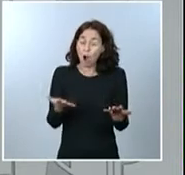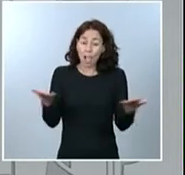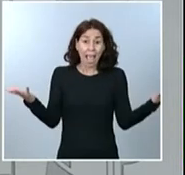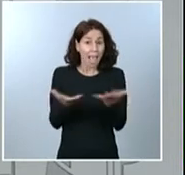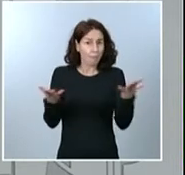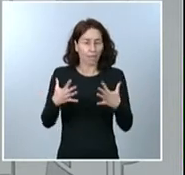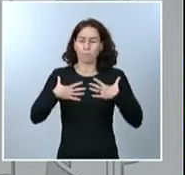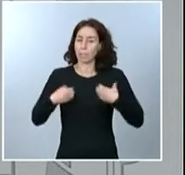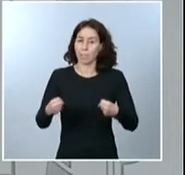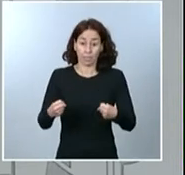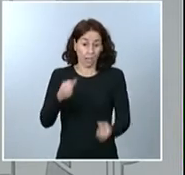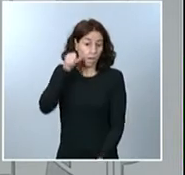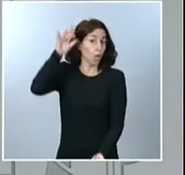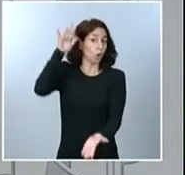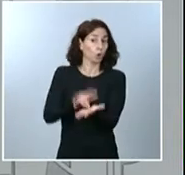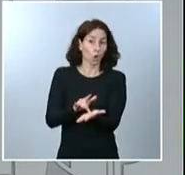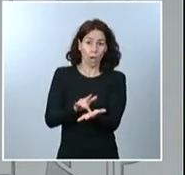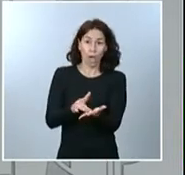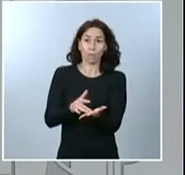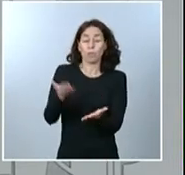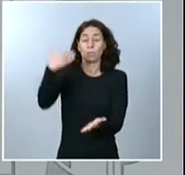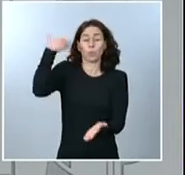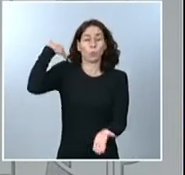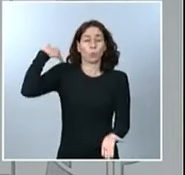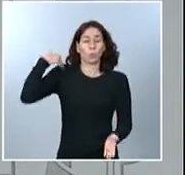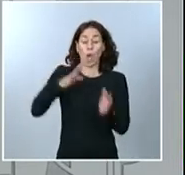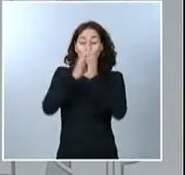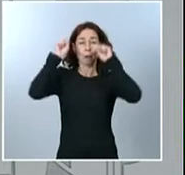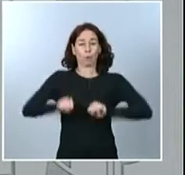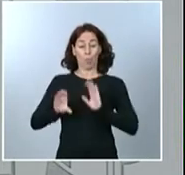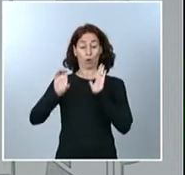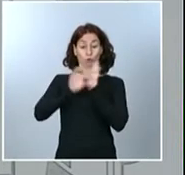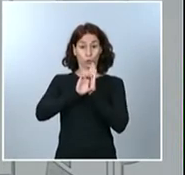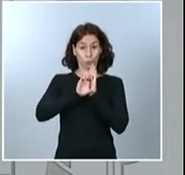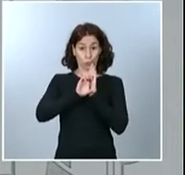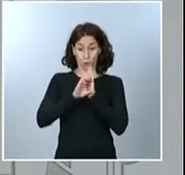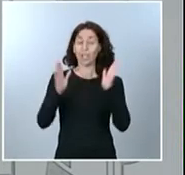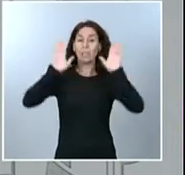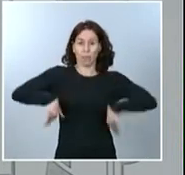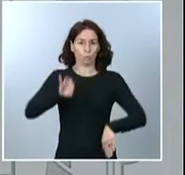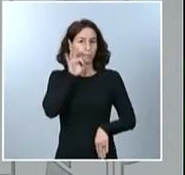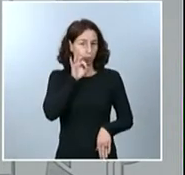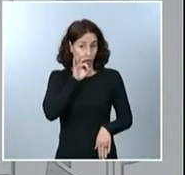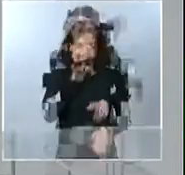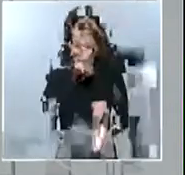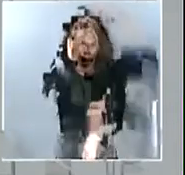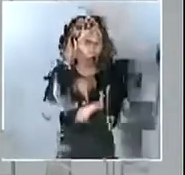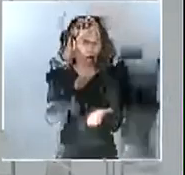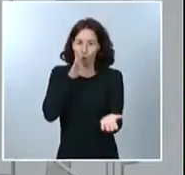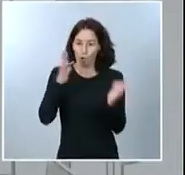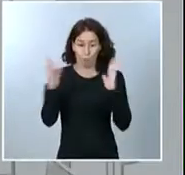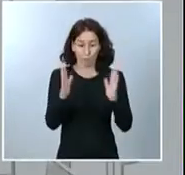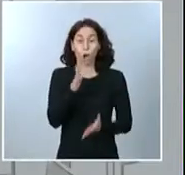España desde la aprobación de nuestra Constitución y también en el último siglo. Por tanto, aprobamos de nuevo el estado de alarma